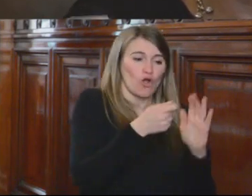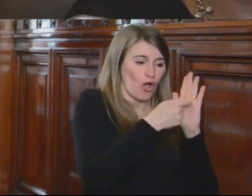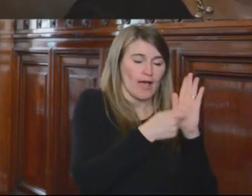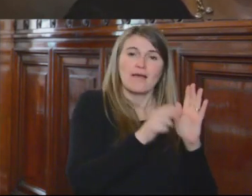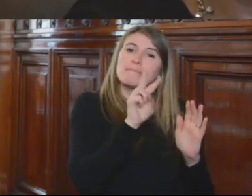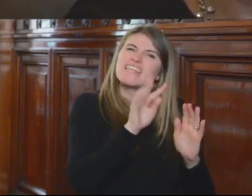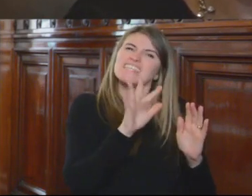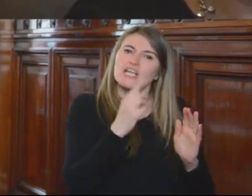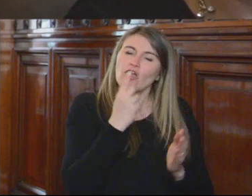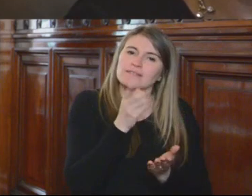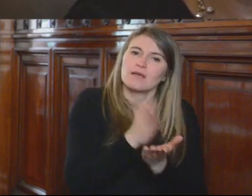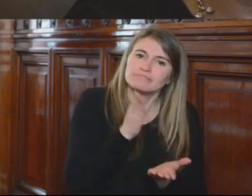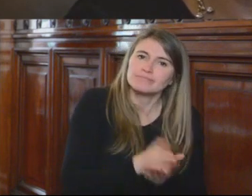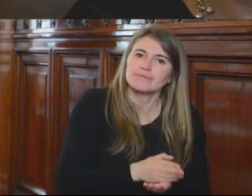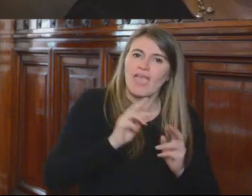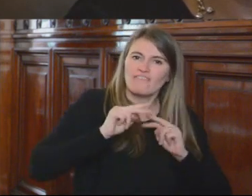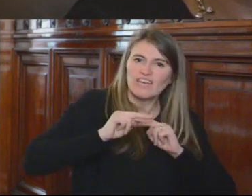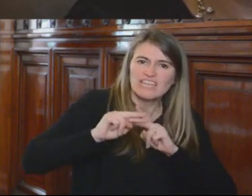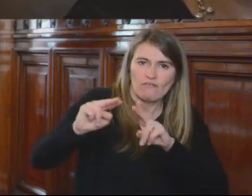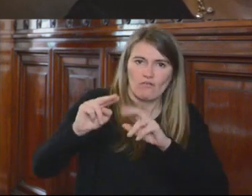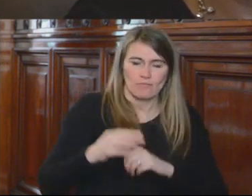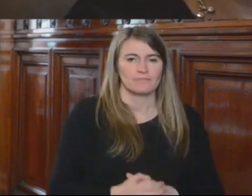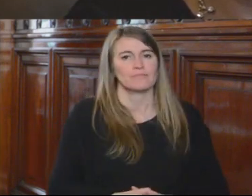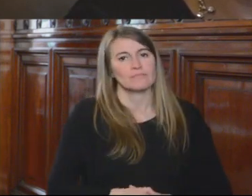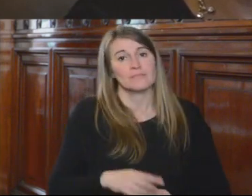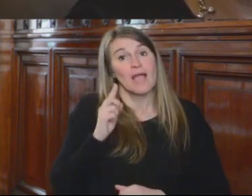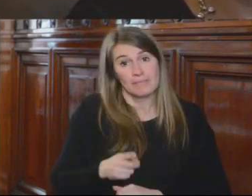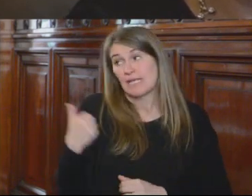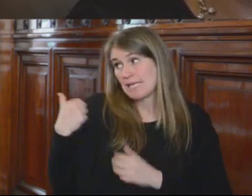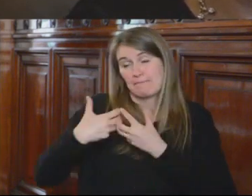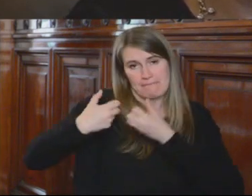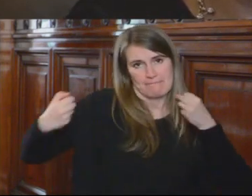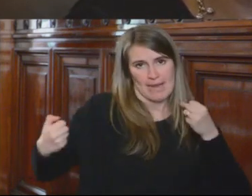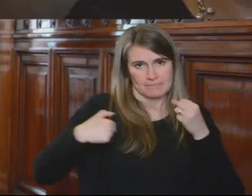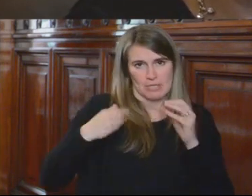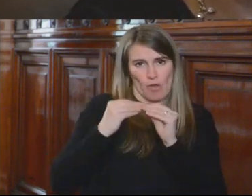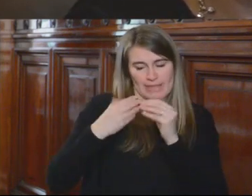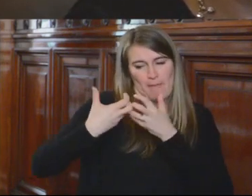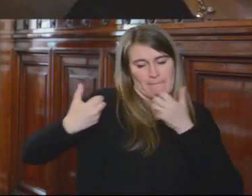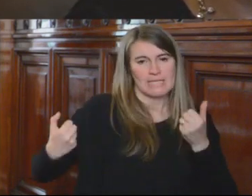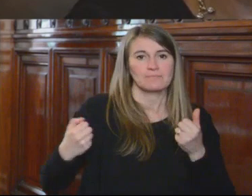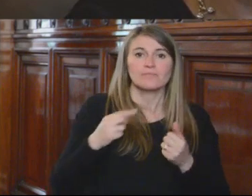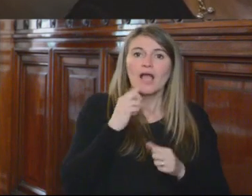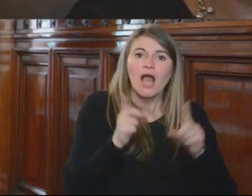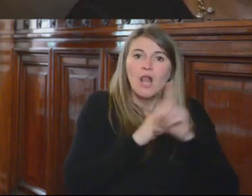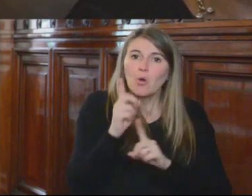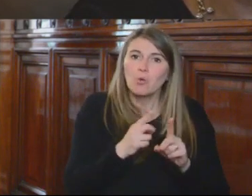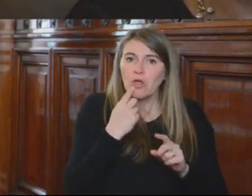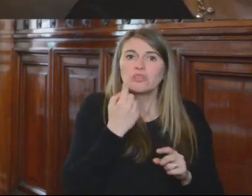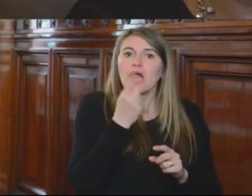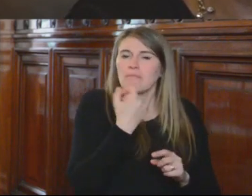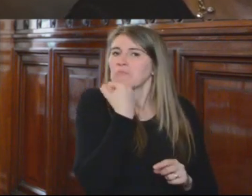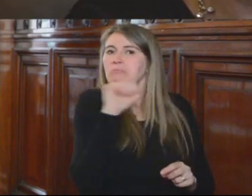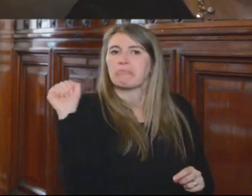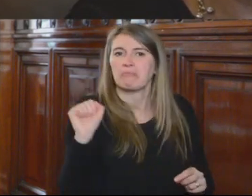derecho al recurso efectivo, pero además, como mis colegas van a ampliar, en algunos casos se ha vulnerado la Convención Interamericana